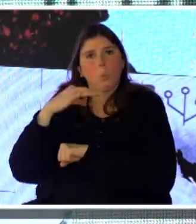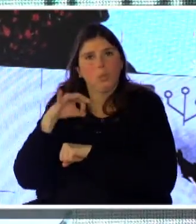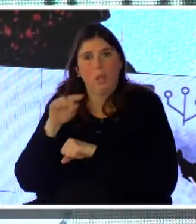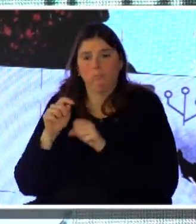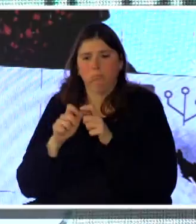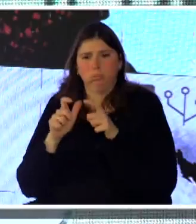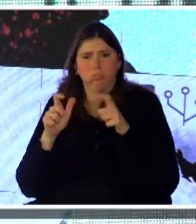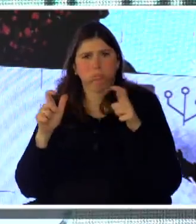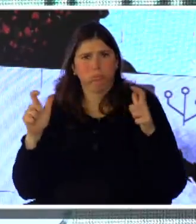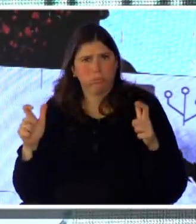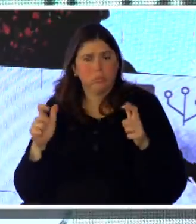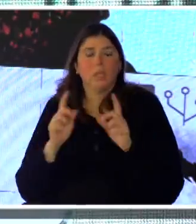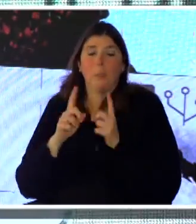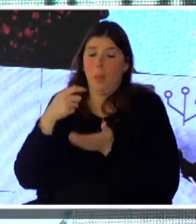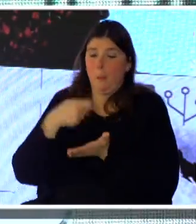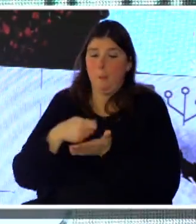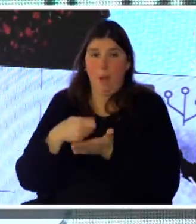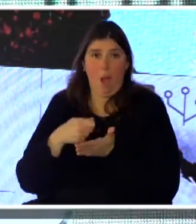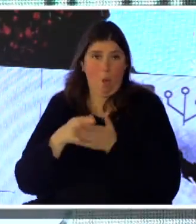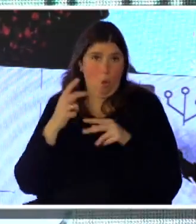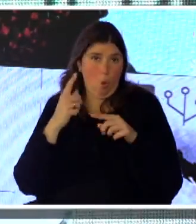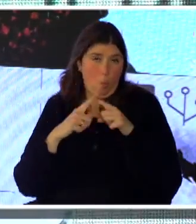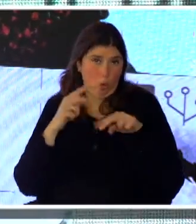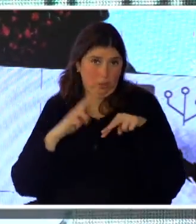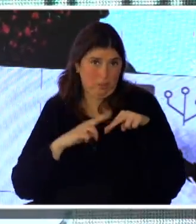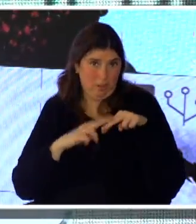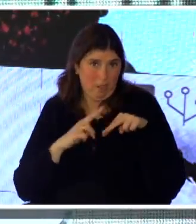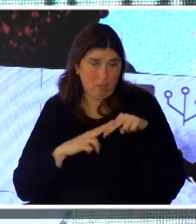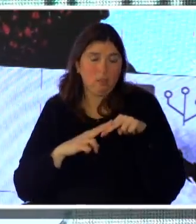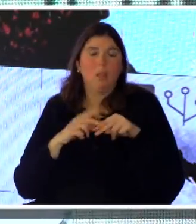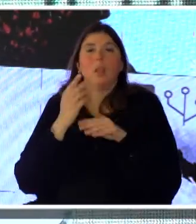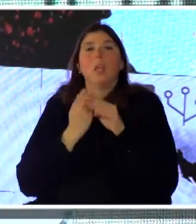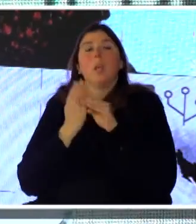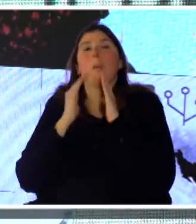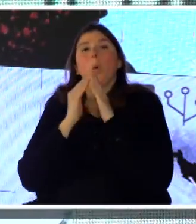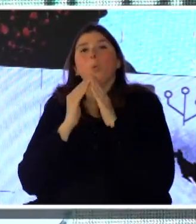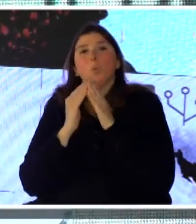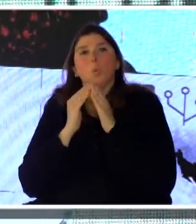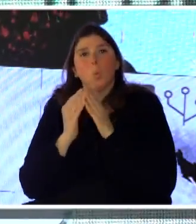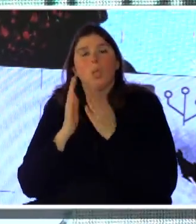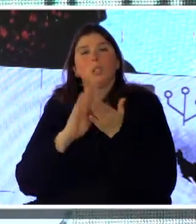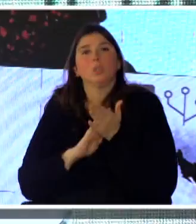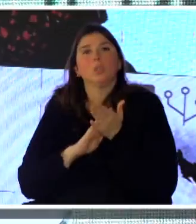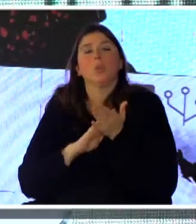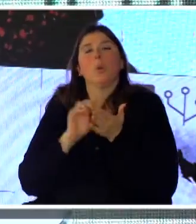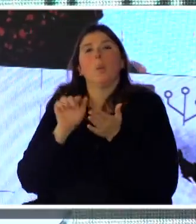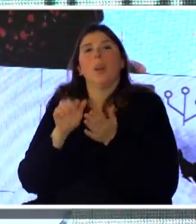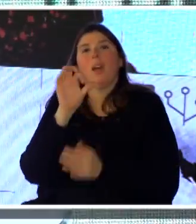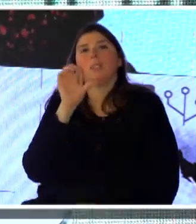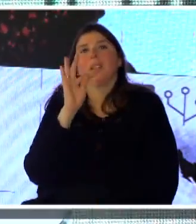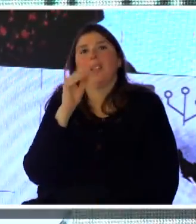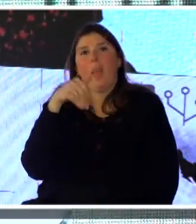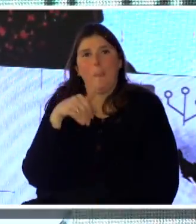accesos. Bueno, el pago en línea, la consulta de infracciones, y consultas de locales habilitados para STM también